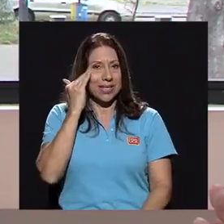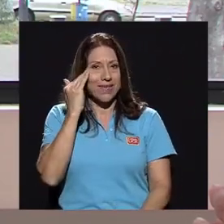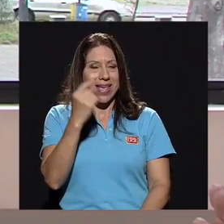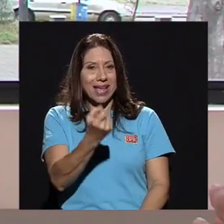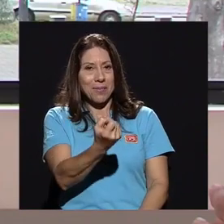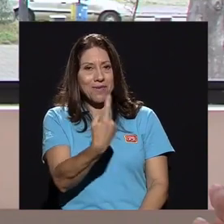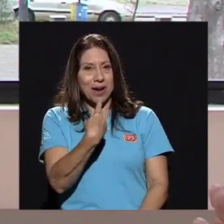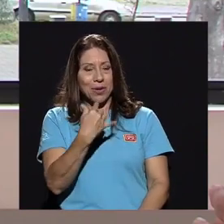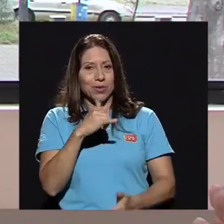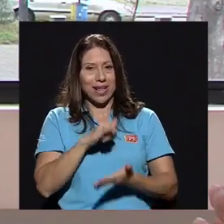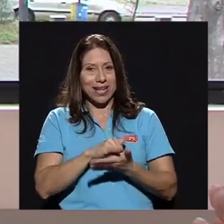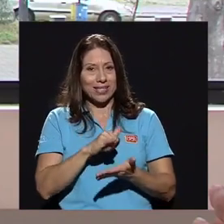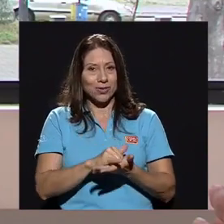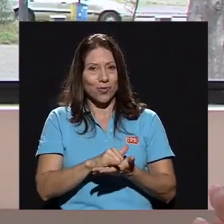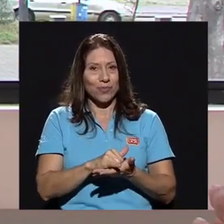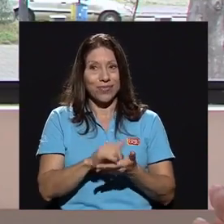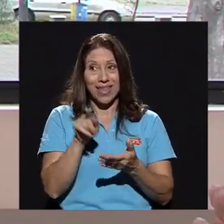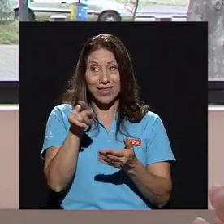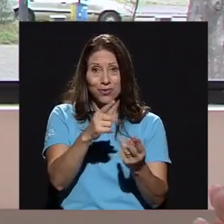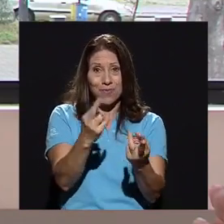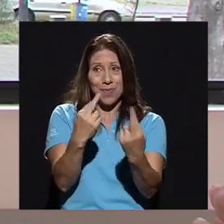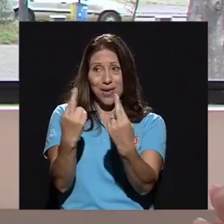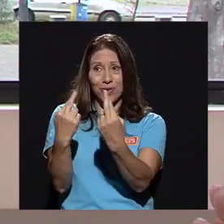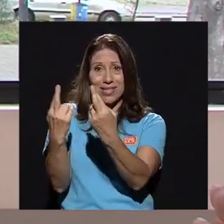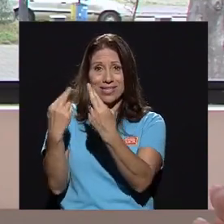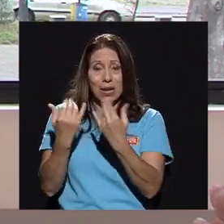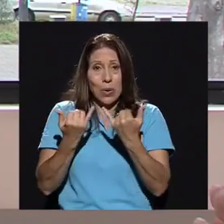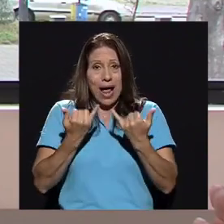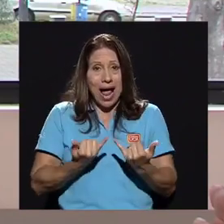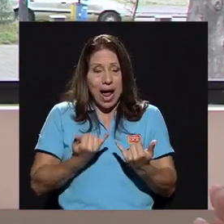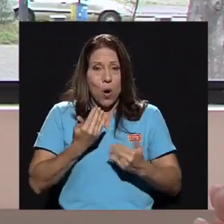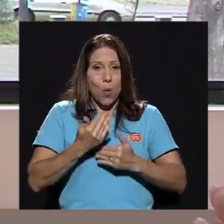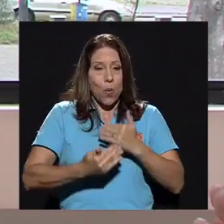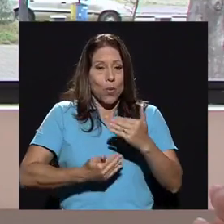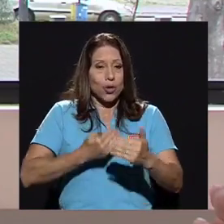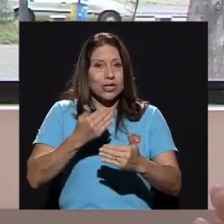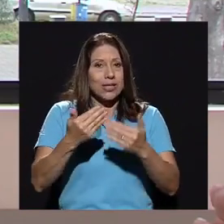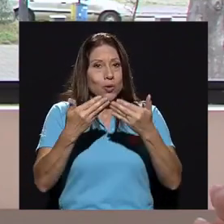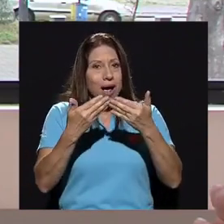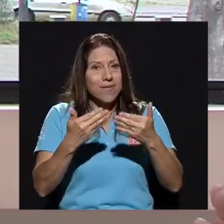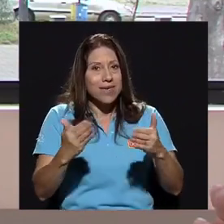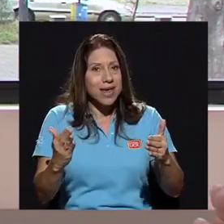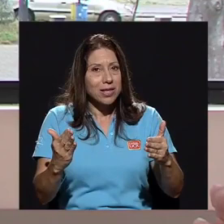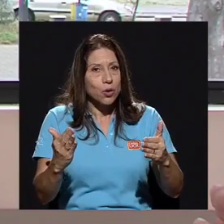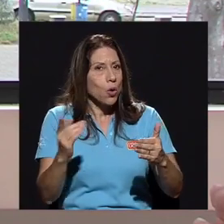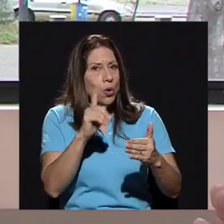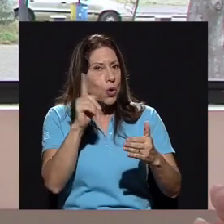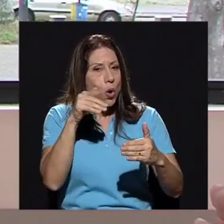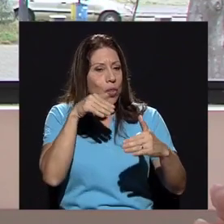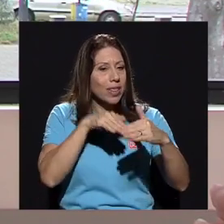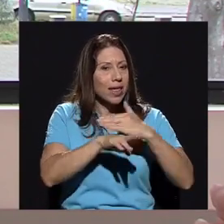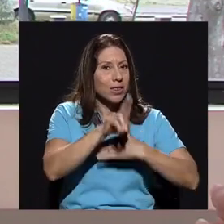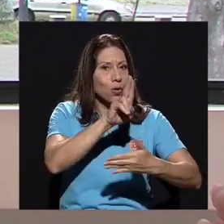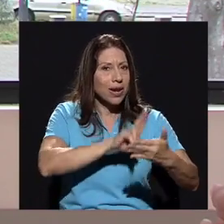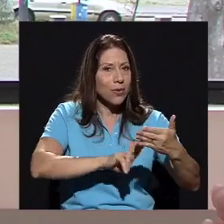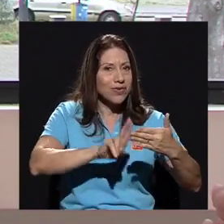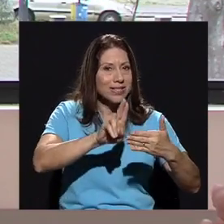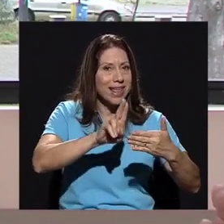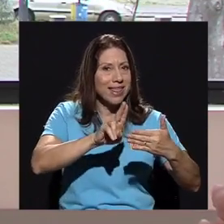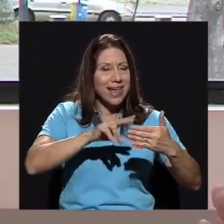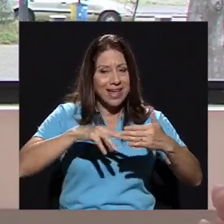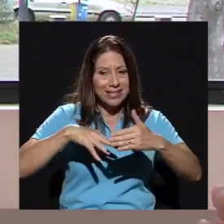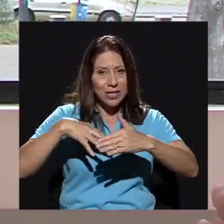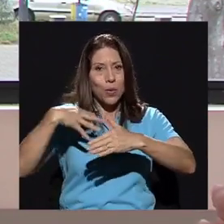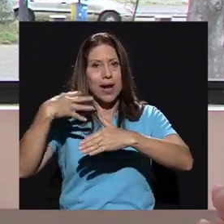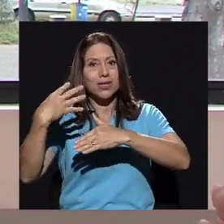Lo que me contestaron es que hay un proceso abierto, no dentro de la universidad, sino a lo externo. Y